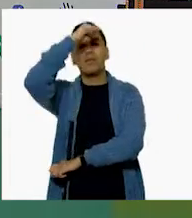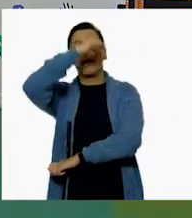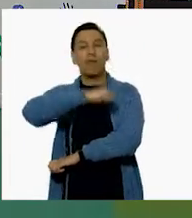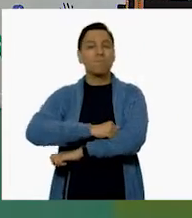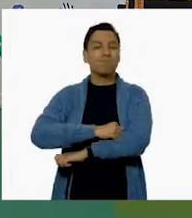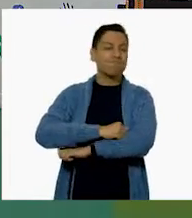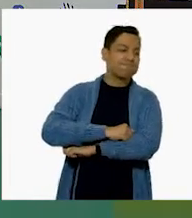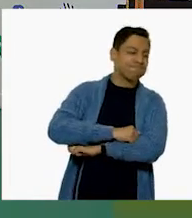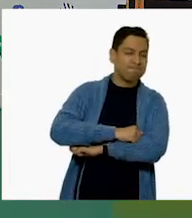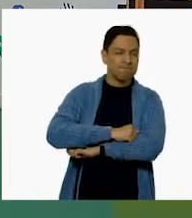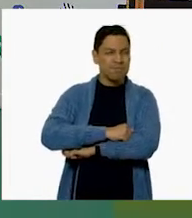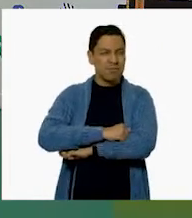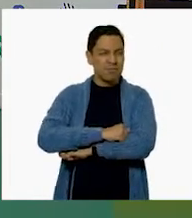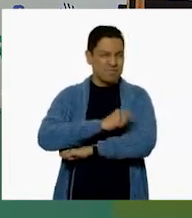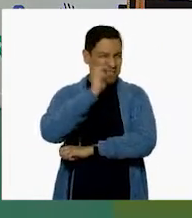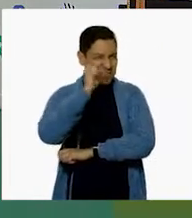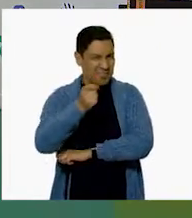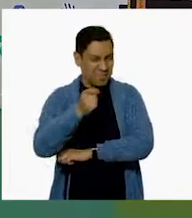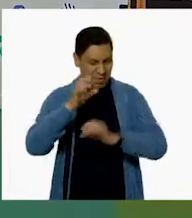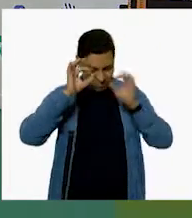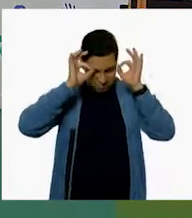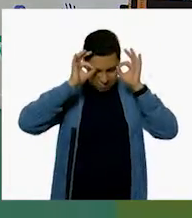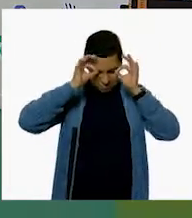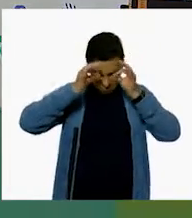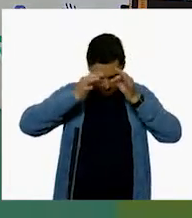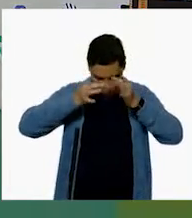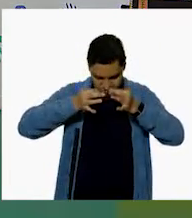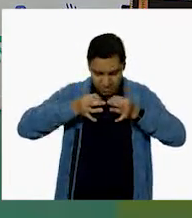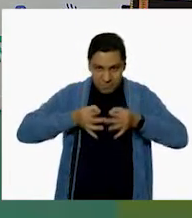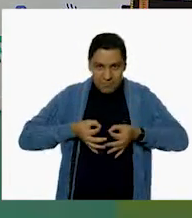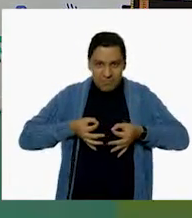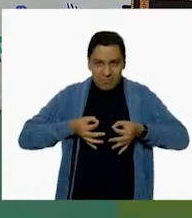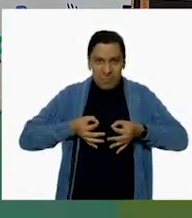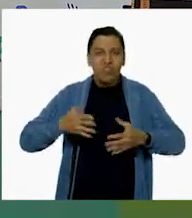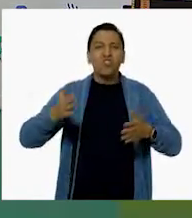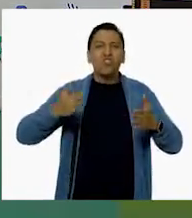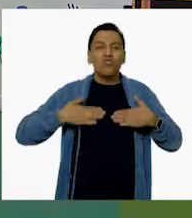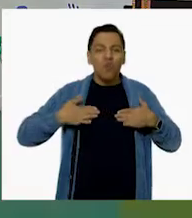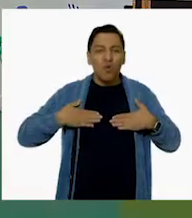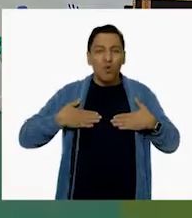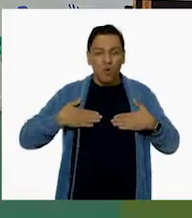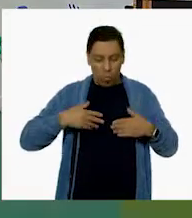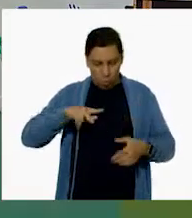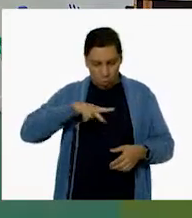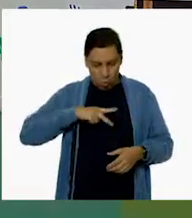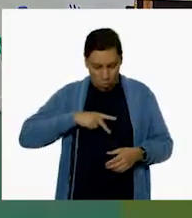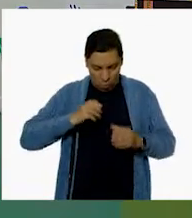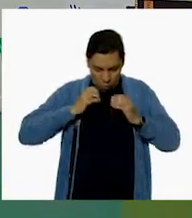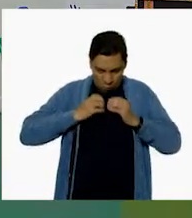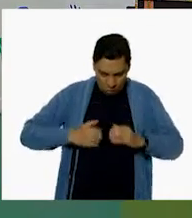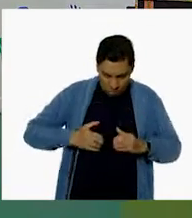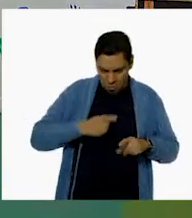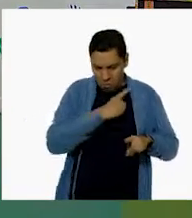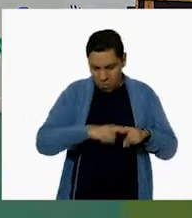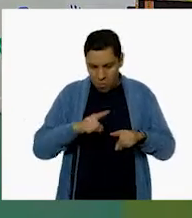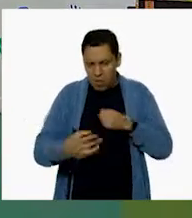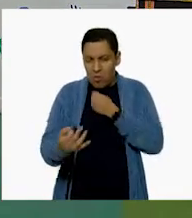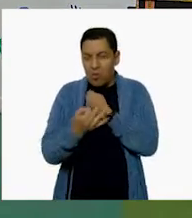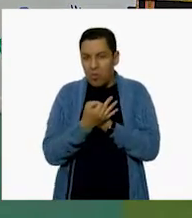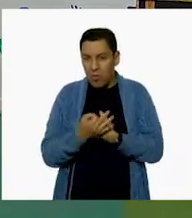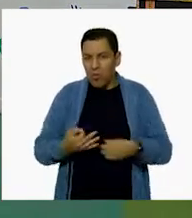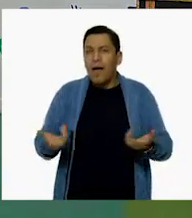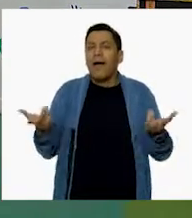autocuidado en las que niñas y niños nos compartirán qué acciones realizan para cuidarse y protegerse.